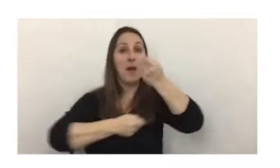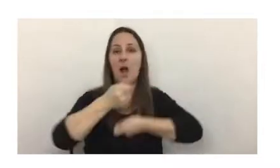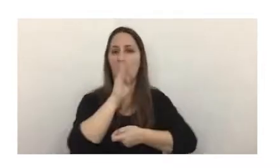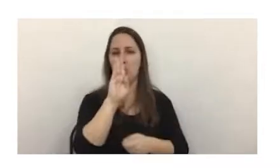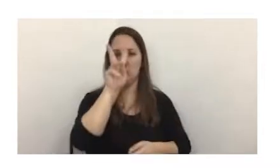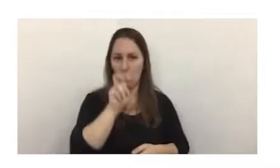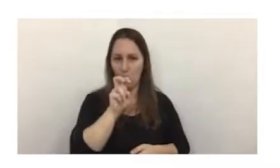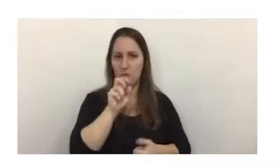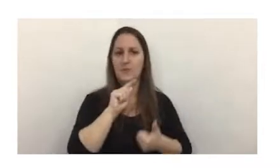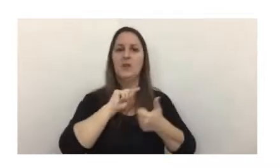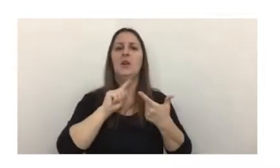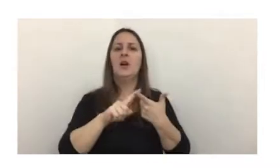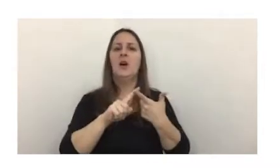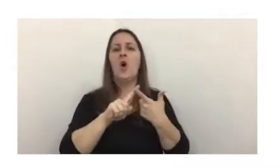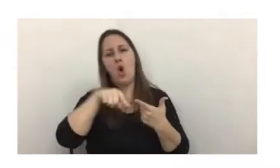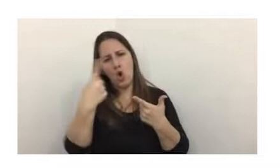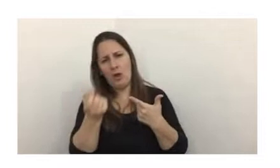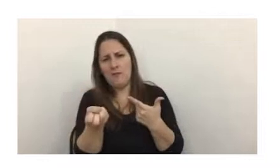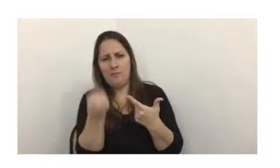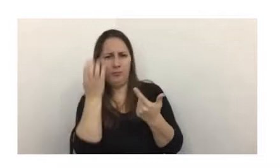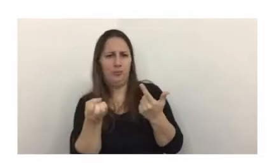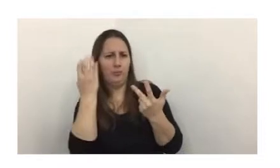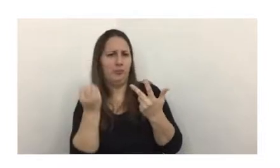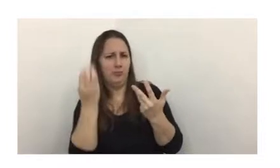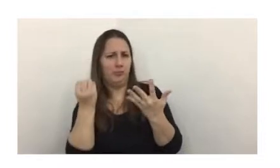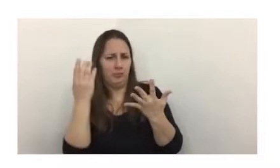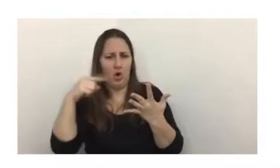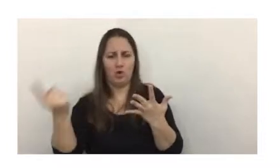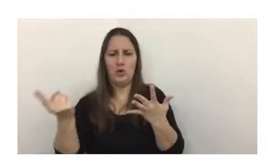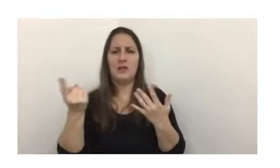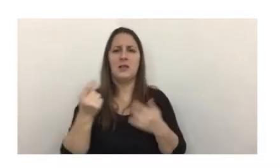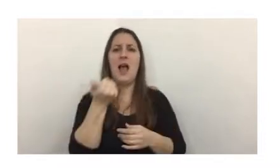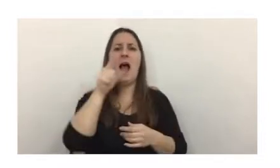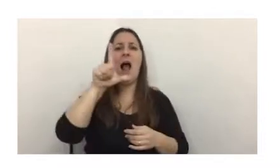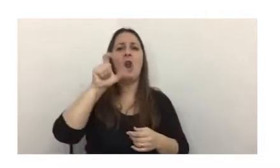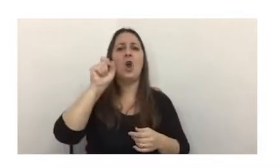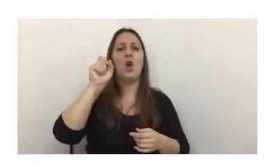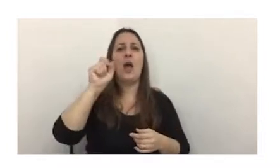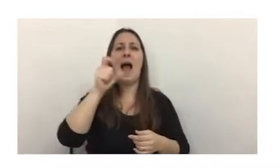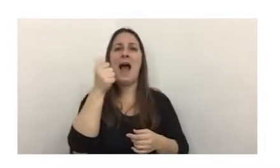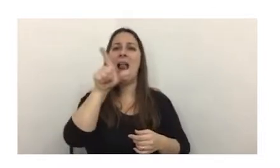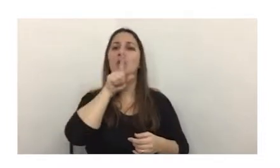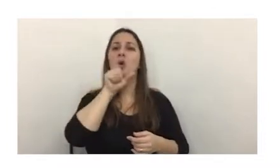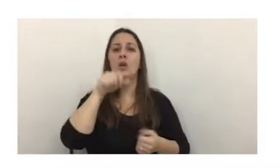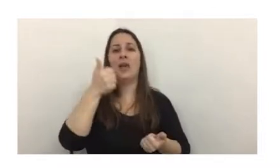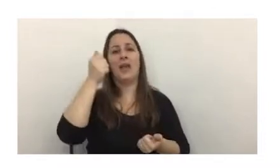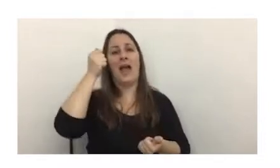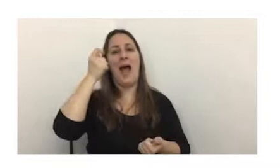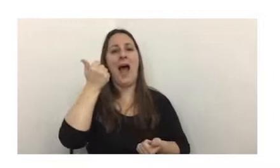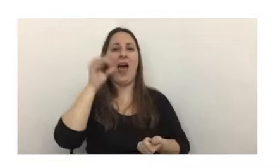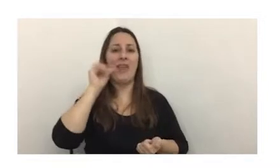Luego de Bitcoin, surgieron otras monedas alternativas. Por eso altcoin, como Ethereum, ADA,